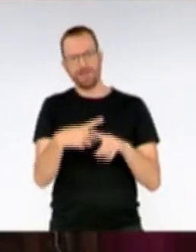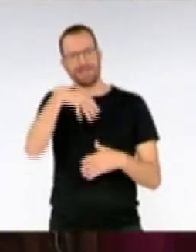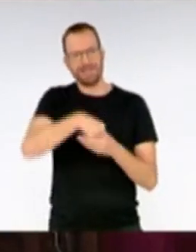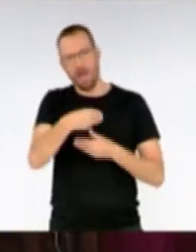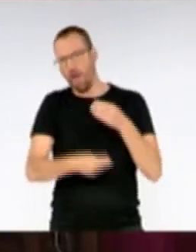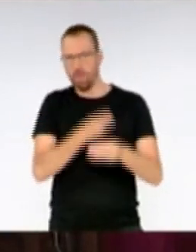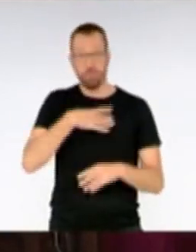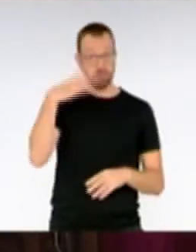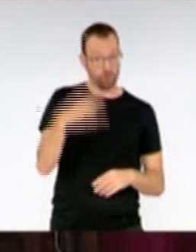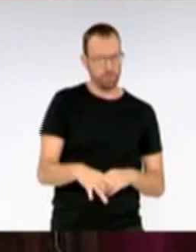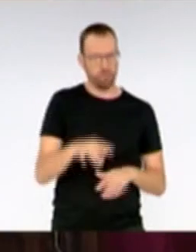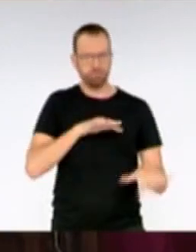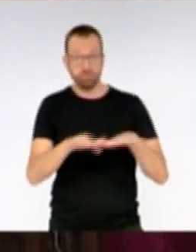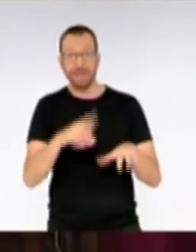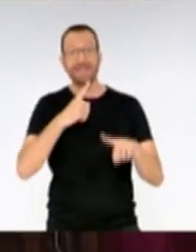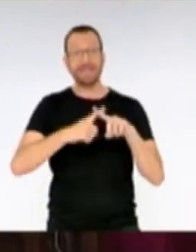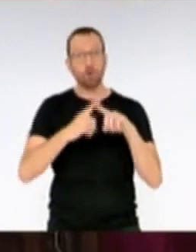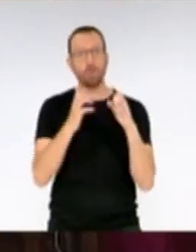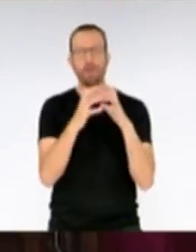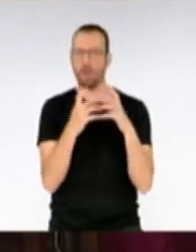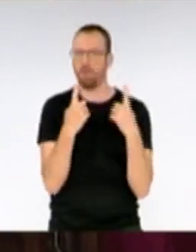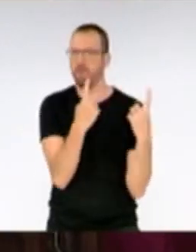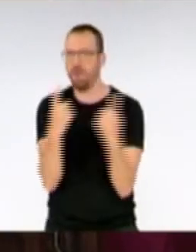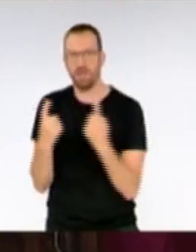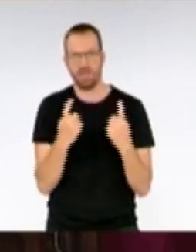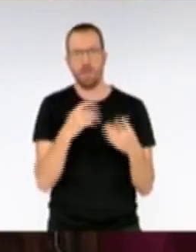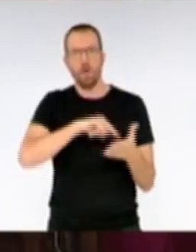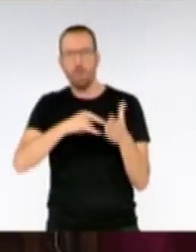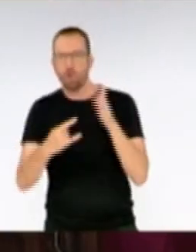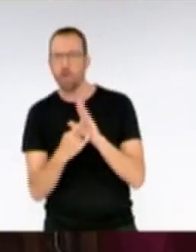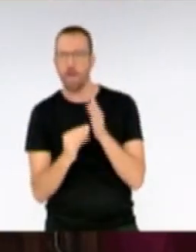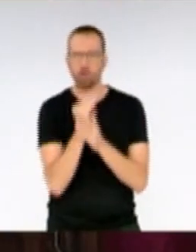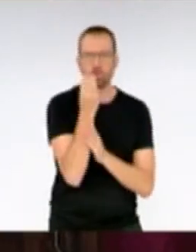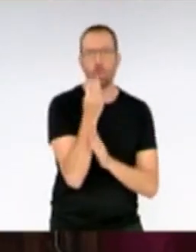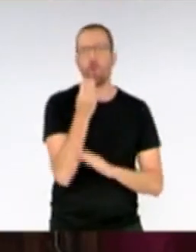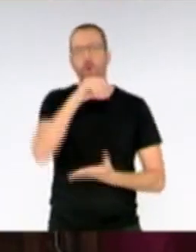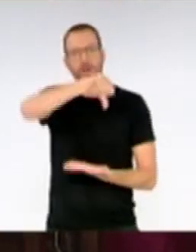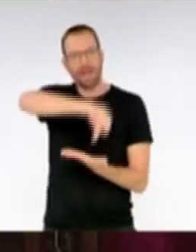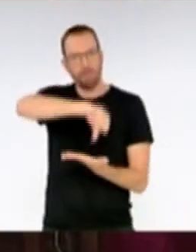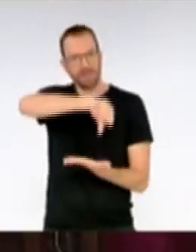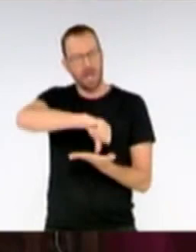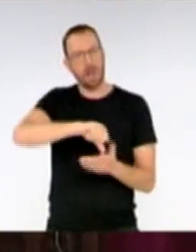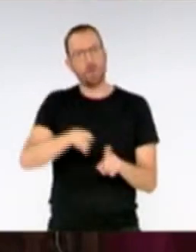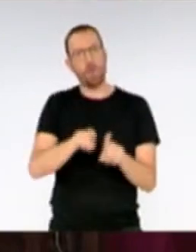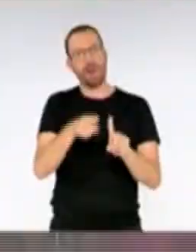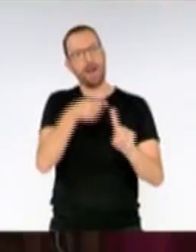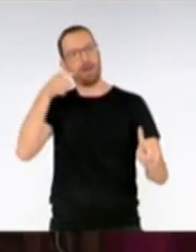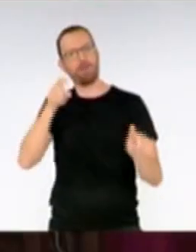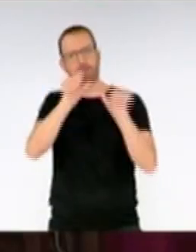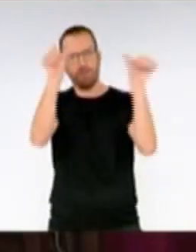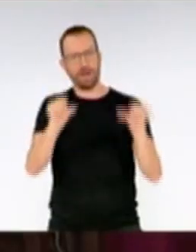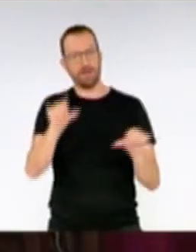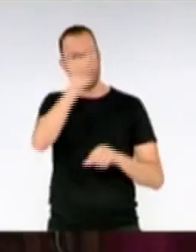y en Santa Cruz de la Palma quedan muchísimas cosas que hacer, hacer proyectos y hacer una capital que sea un referente en todo Canarias.